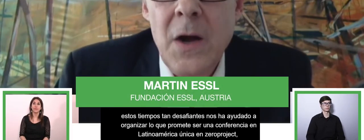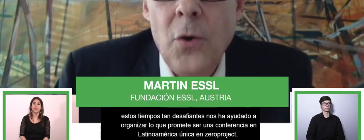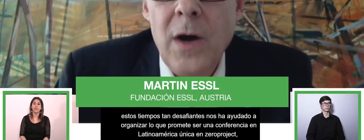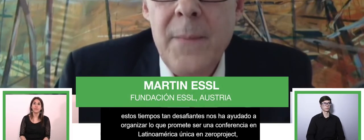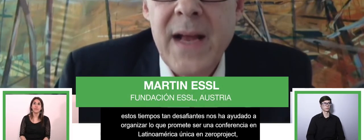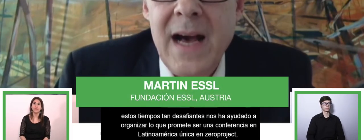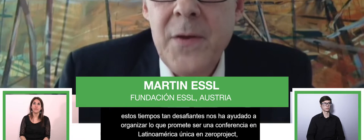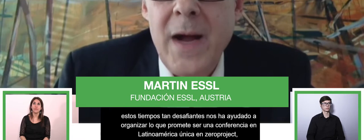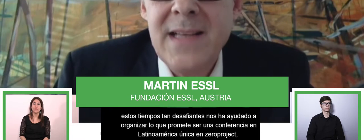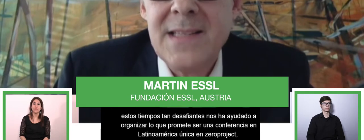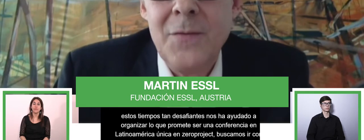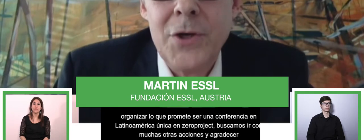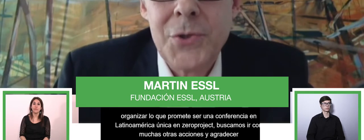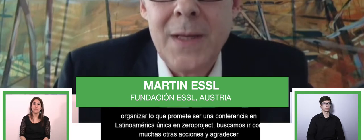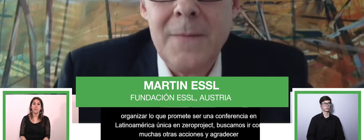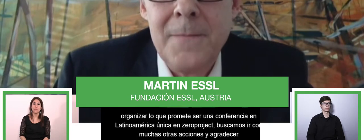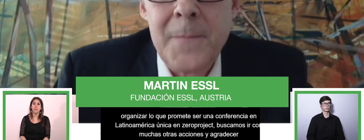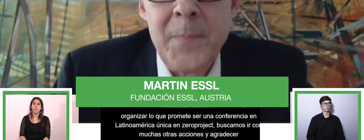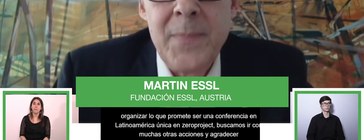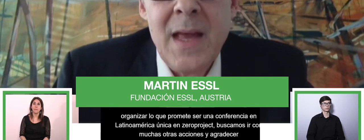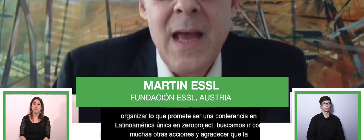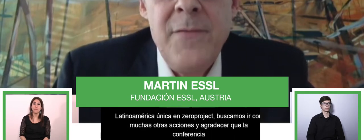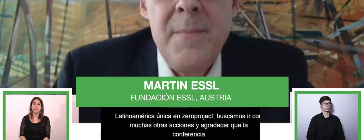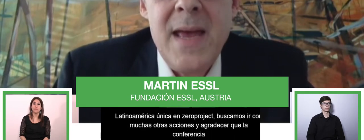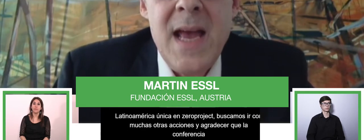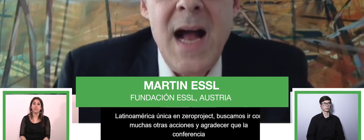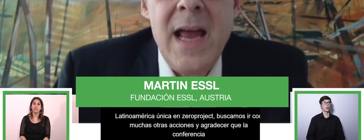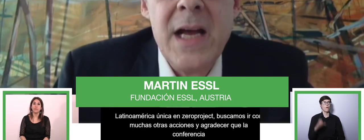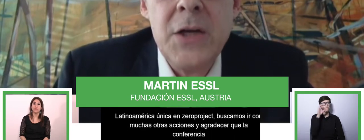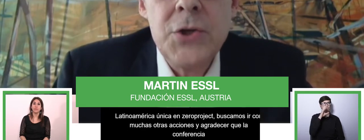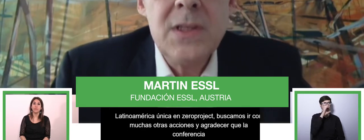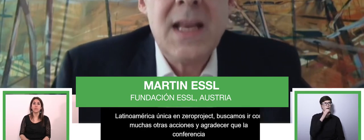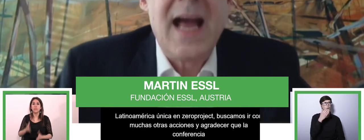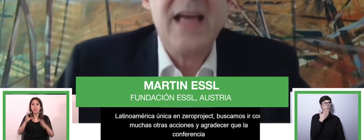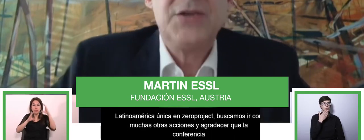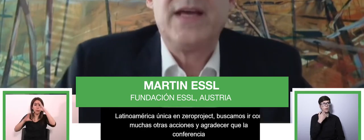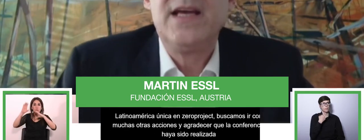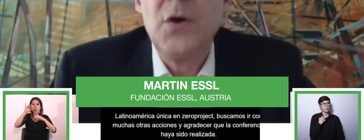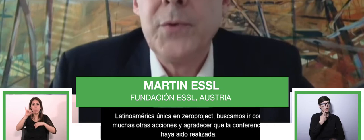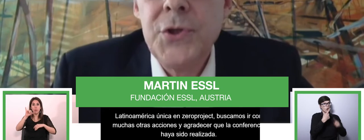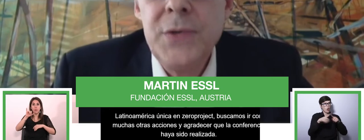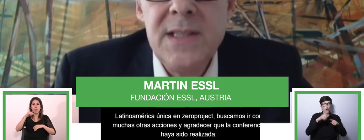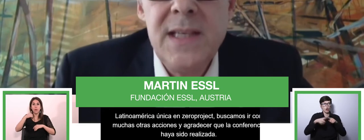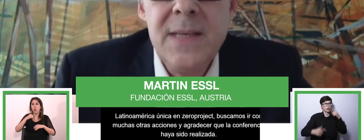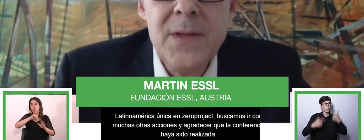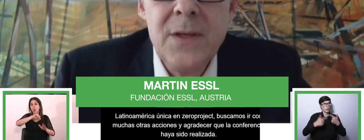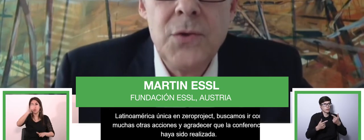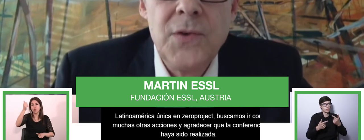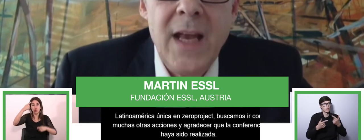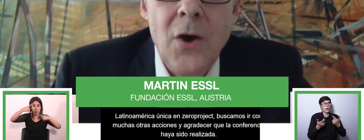or otherwise virtual. If I may, I should like to take the opportunity